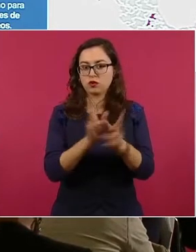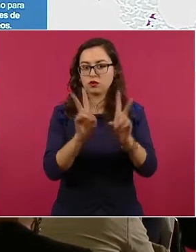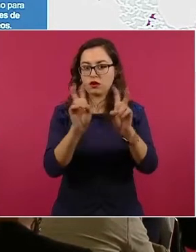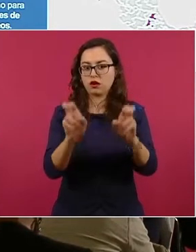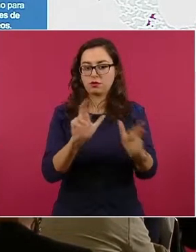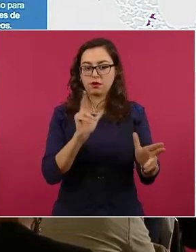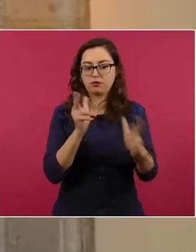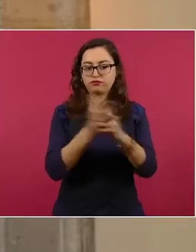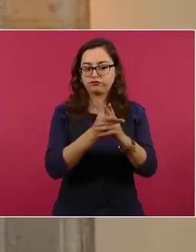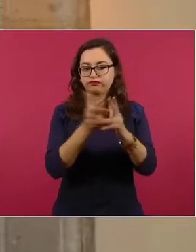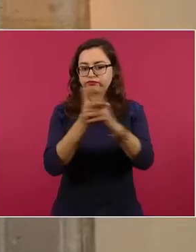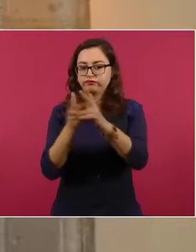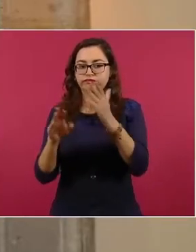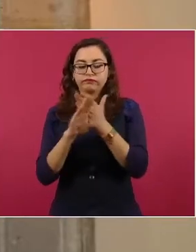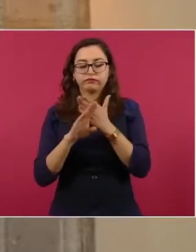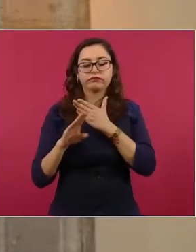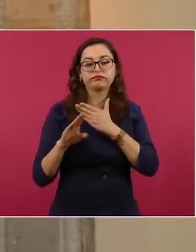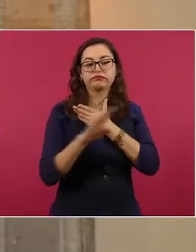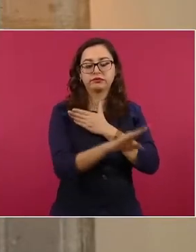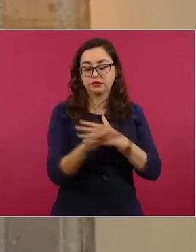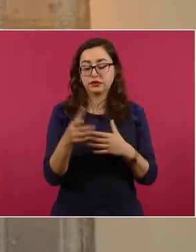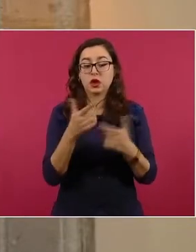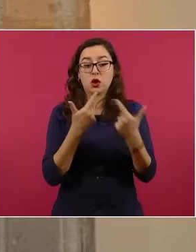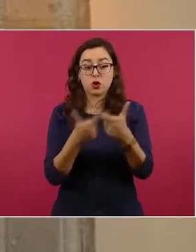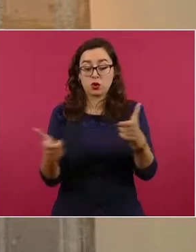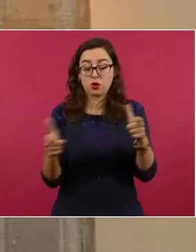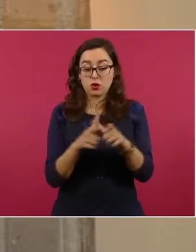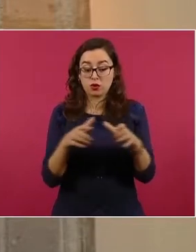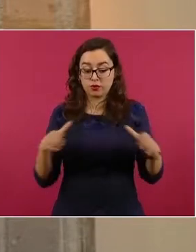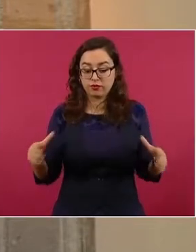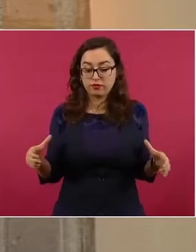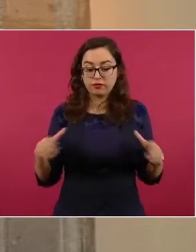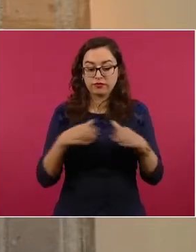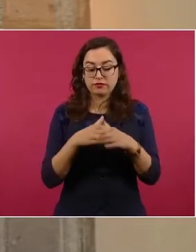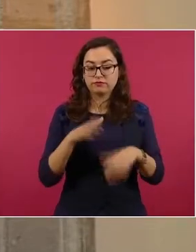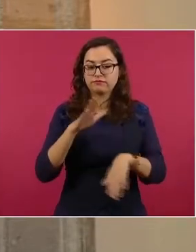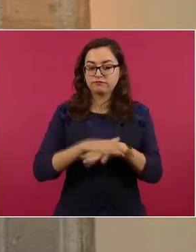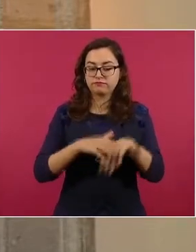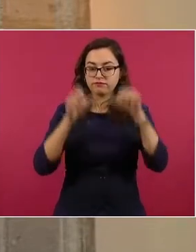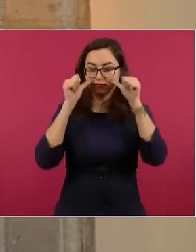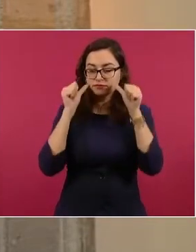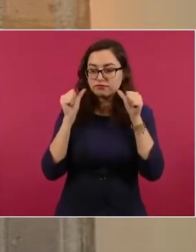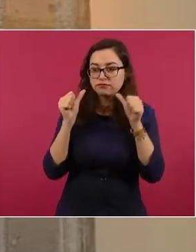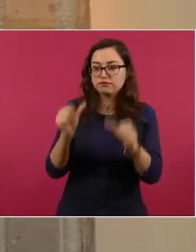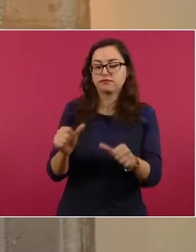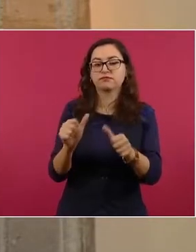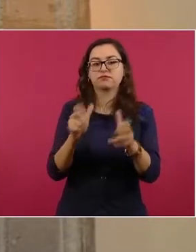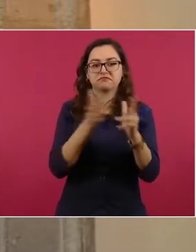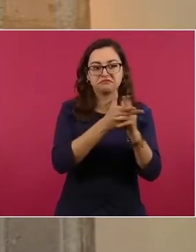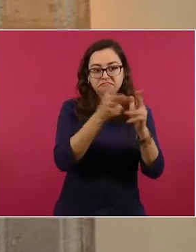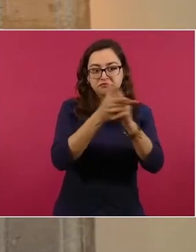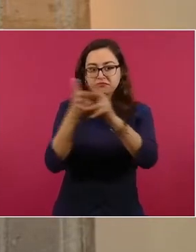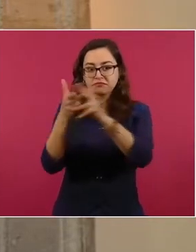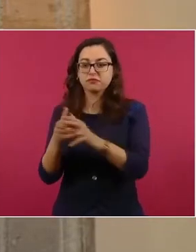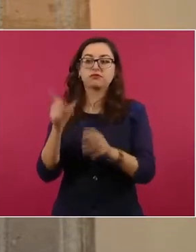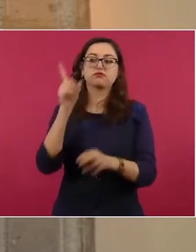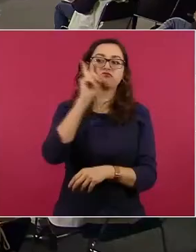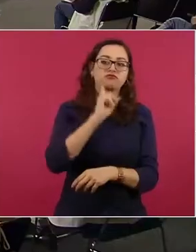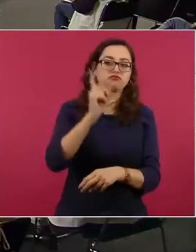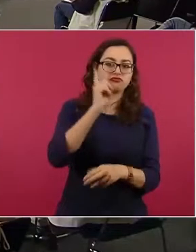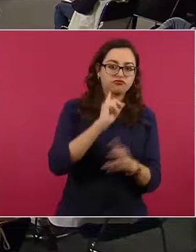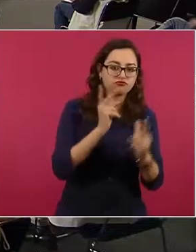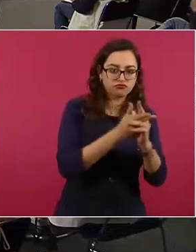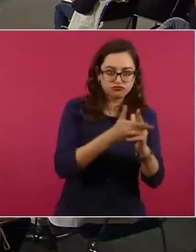Pública. Este grupo atiende fundamentalmente feminicidios y homicidios dolosos que se registran en el país para